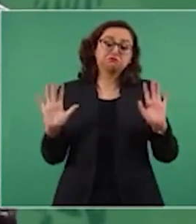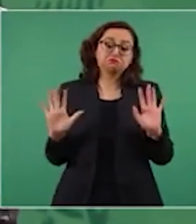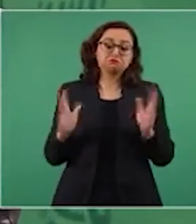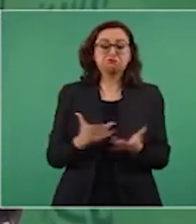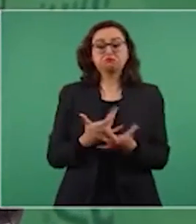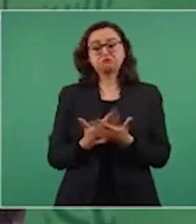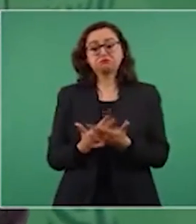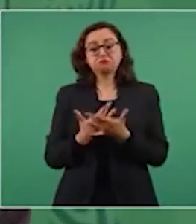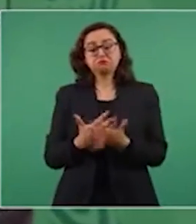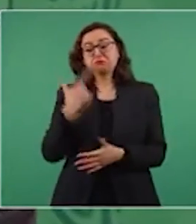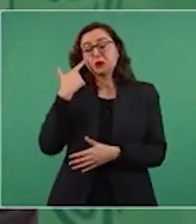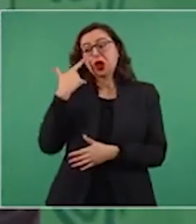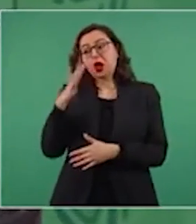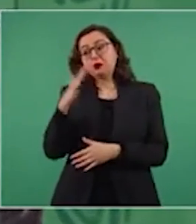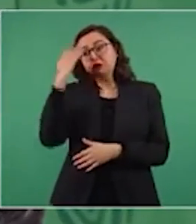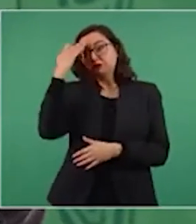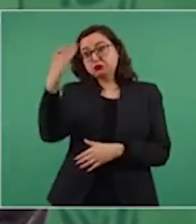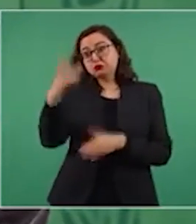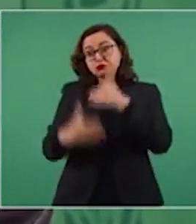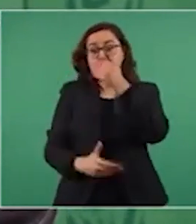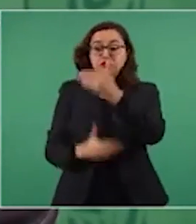los tiempos.